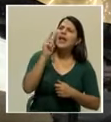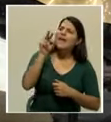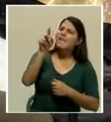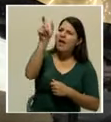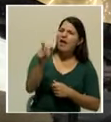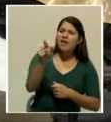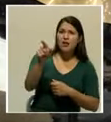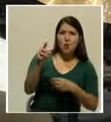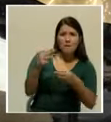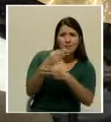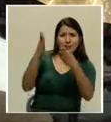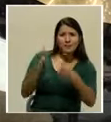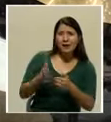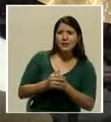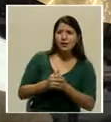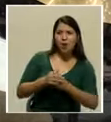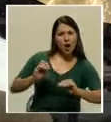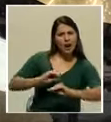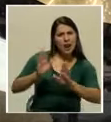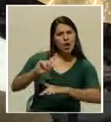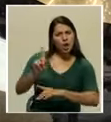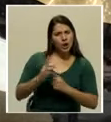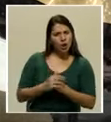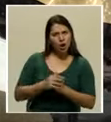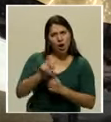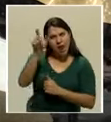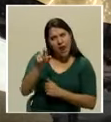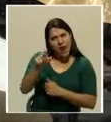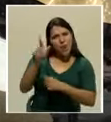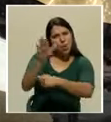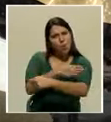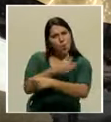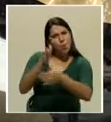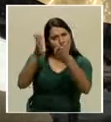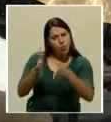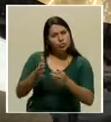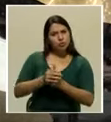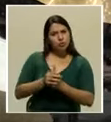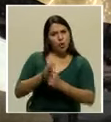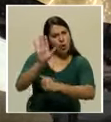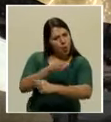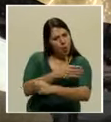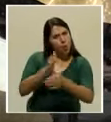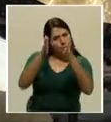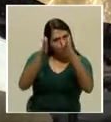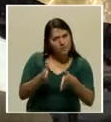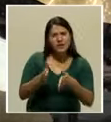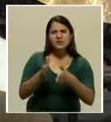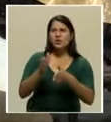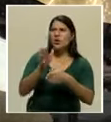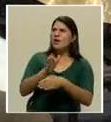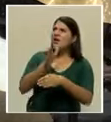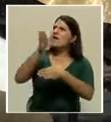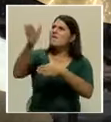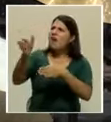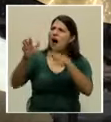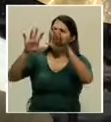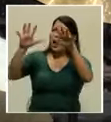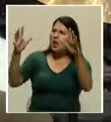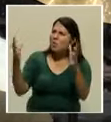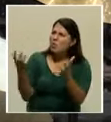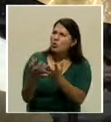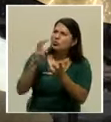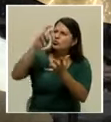¿Un matemático? Claro que no. Ese es un músico. Ese es un músico de los que se van por el mundo y terminan